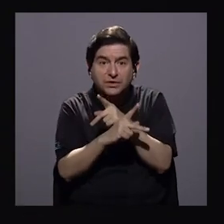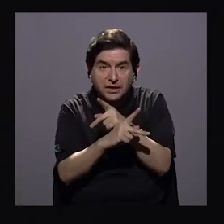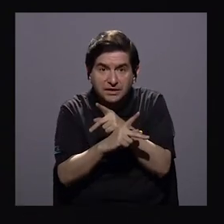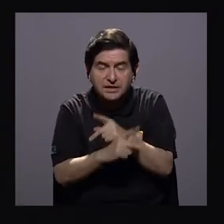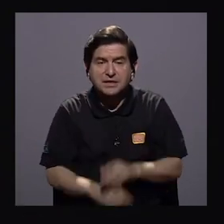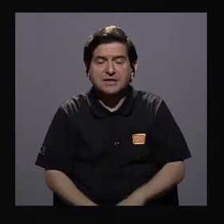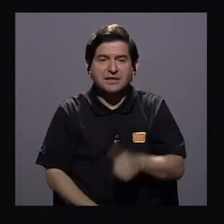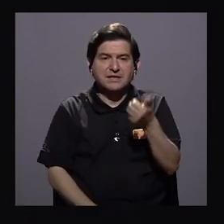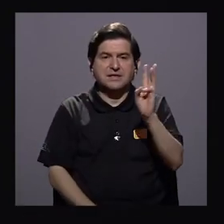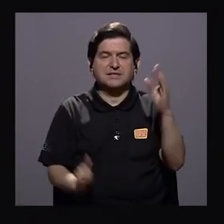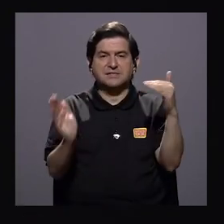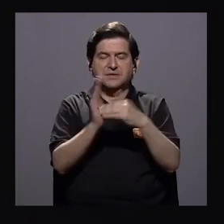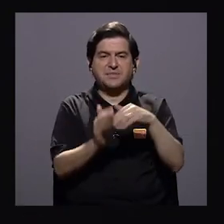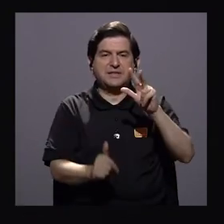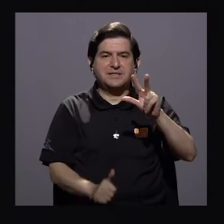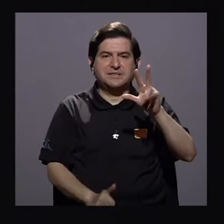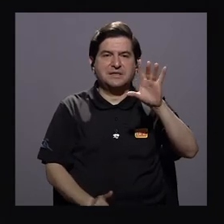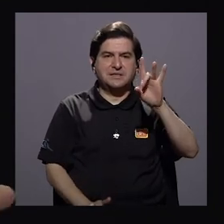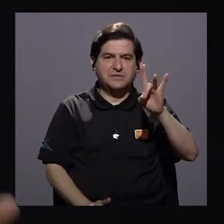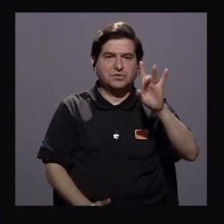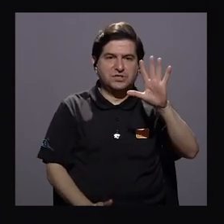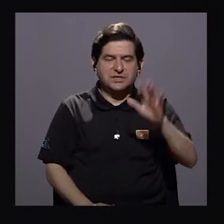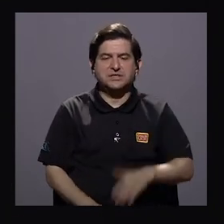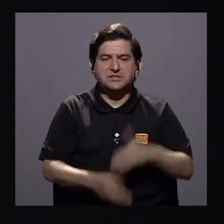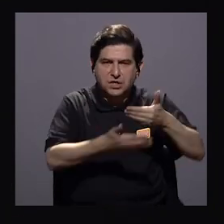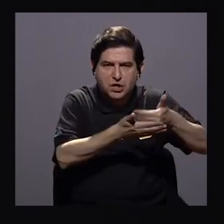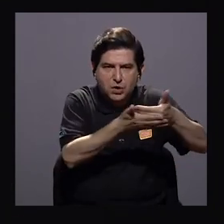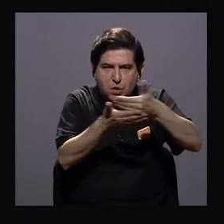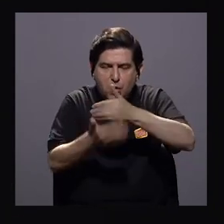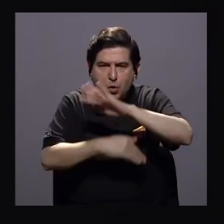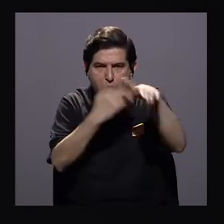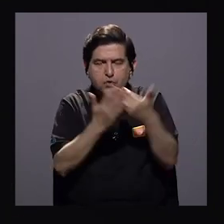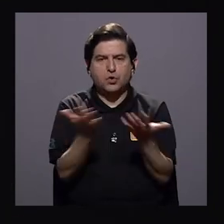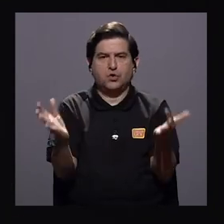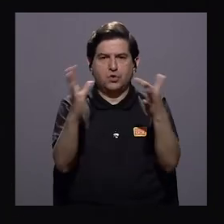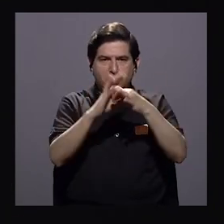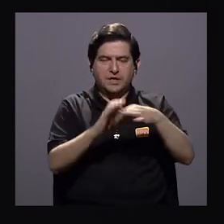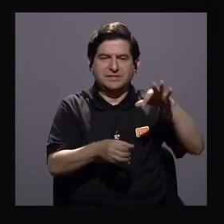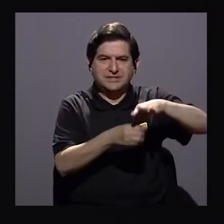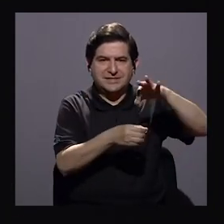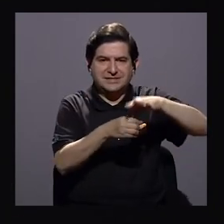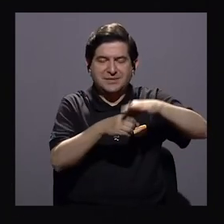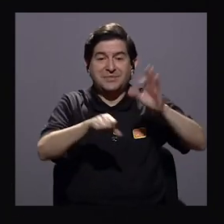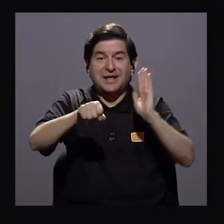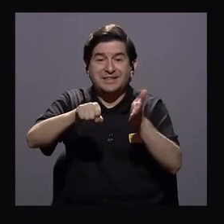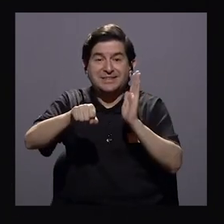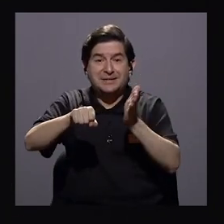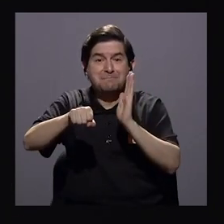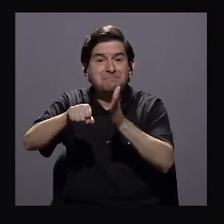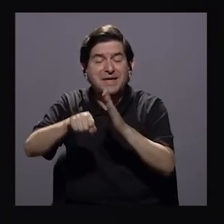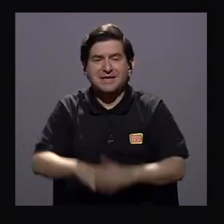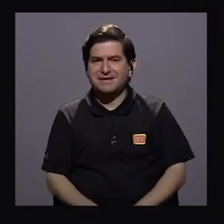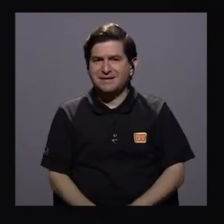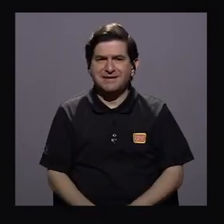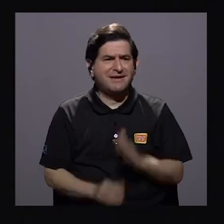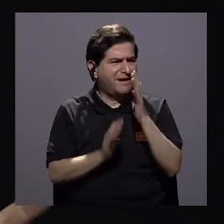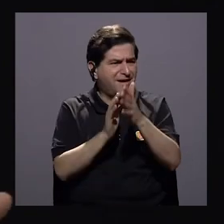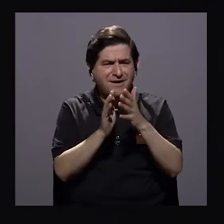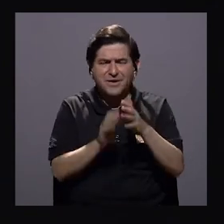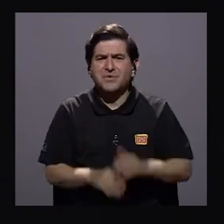protegidas, 16,385 en humedales, todas vinculadas a sembradidos de piña, el